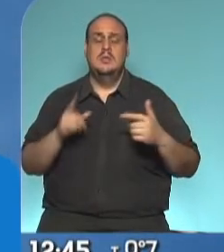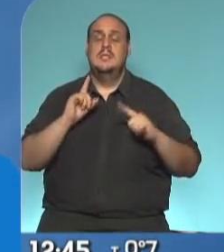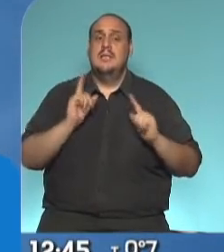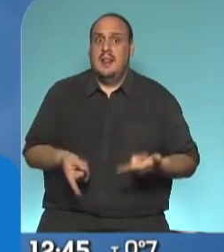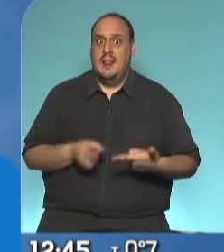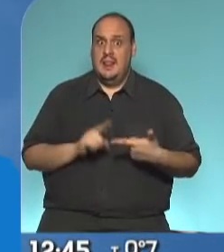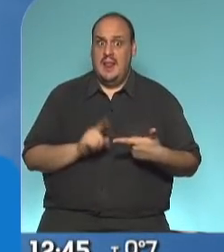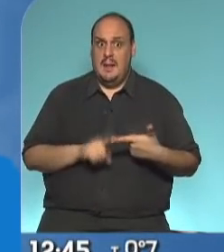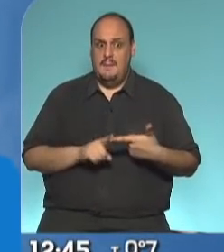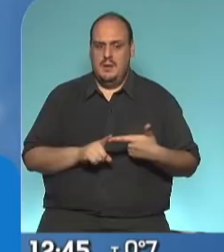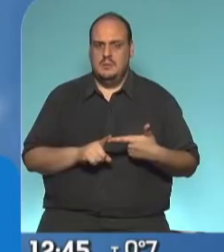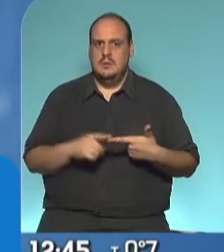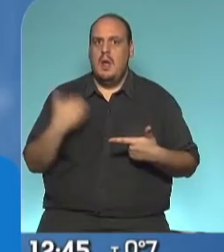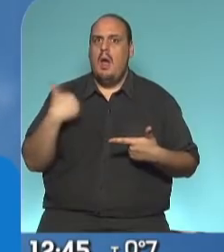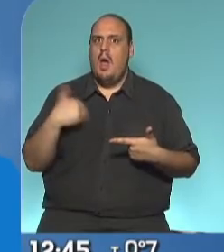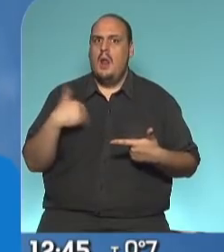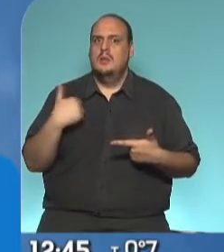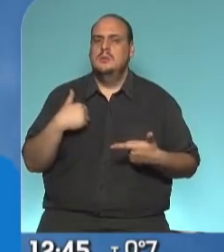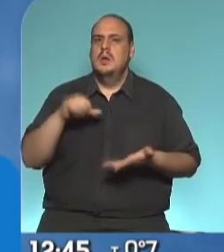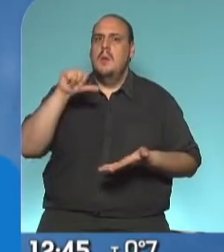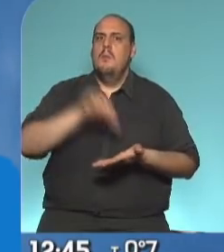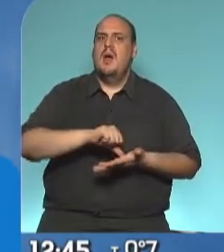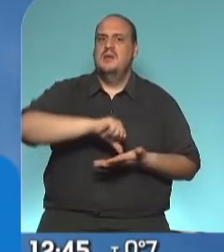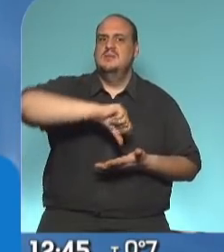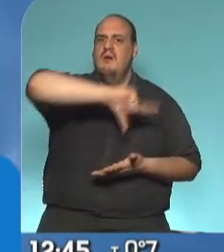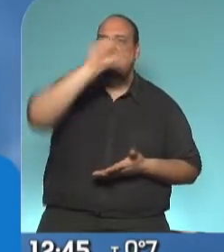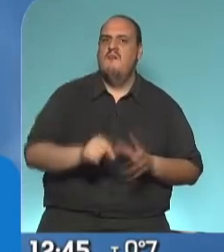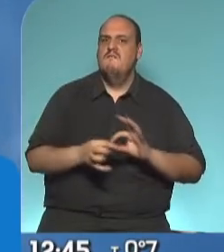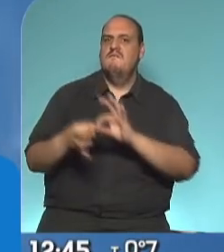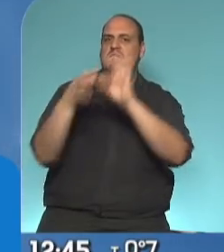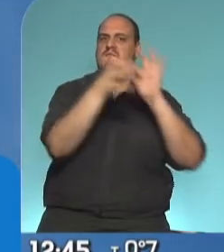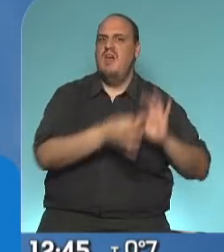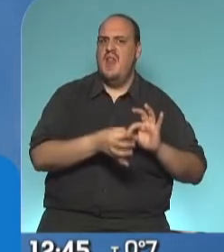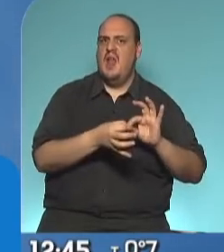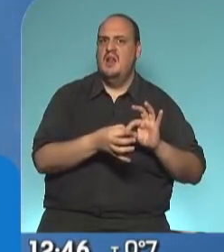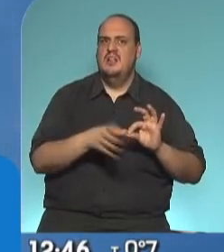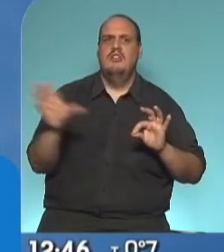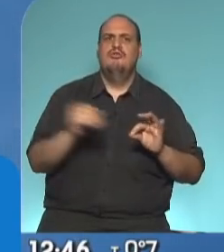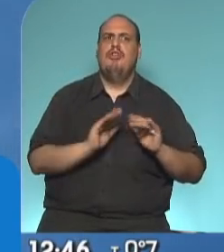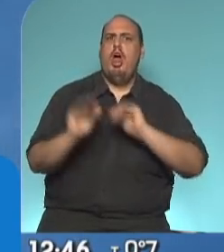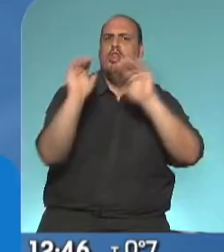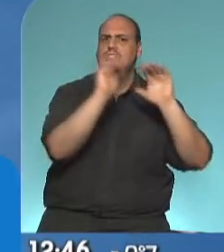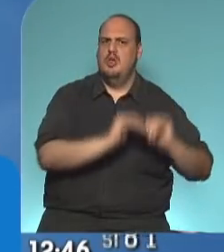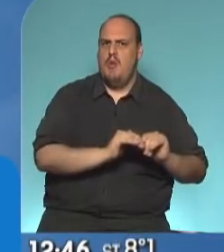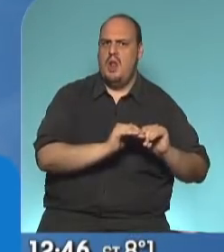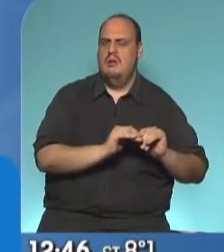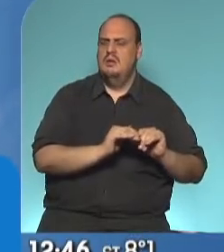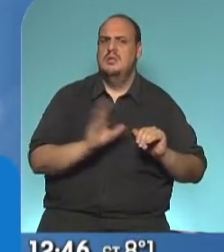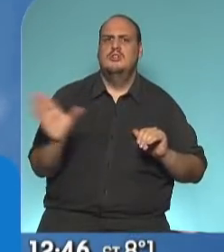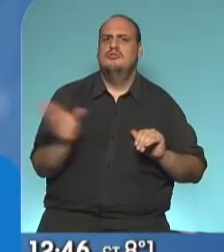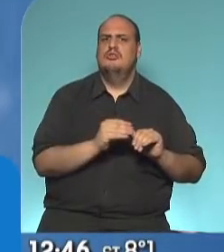Significaba volver a la Argentina a un país federal, un país donde todos nos integremos y donde todos tengamos,